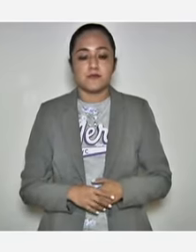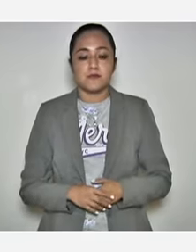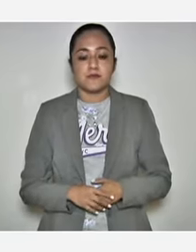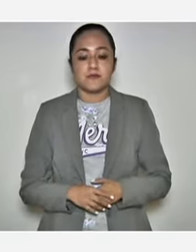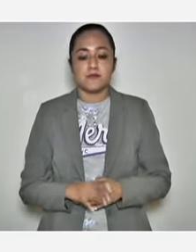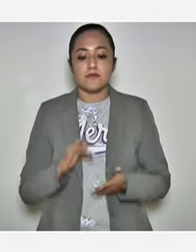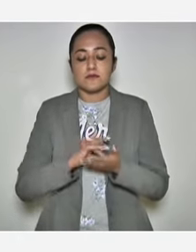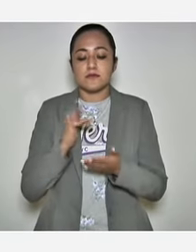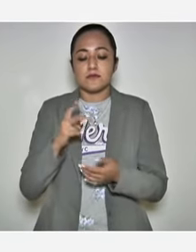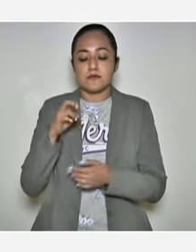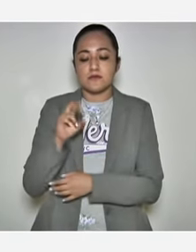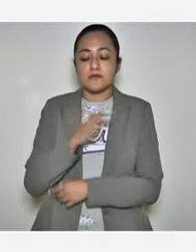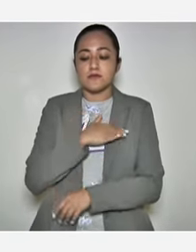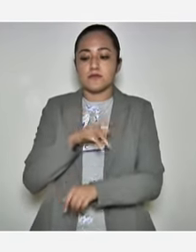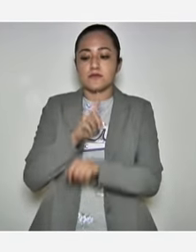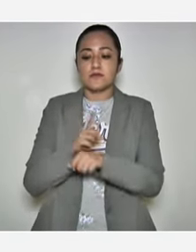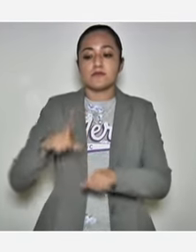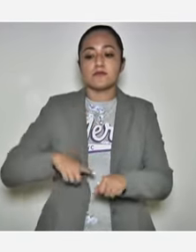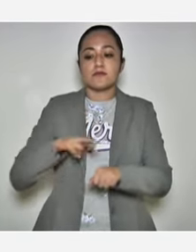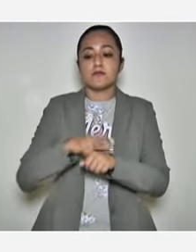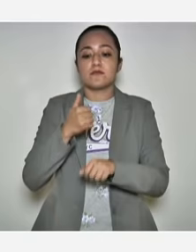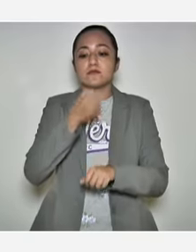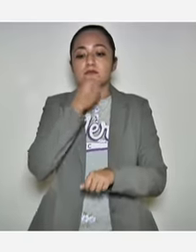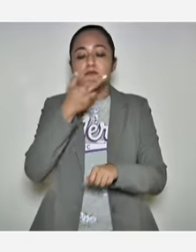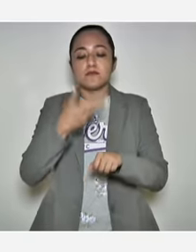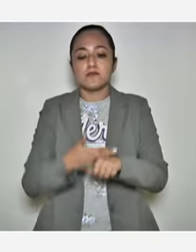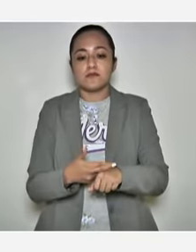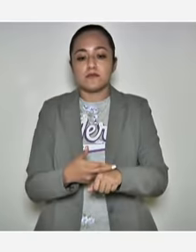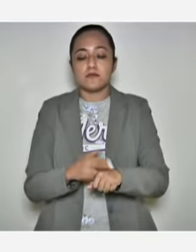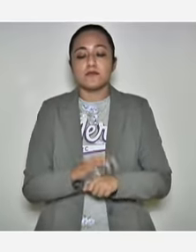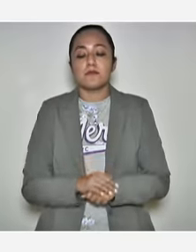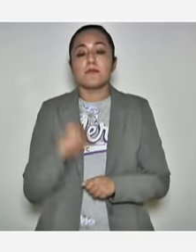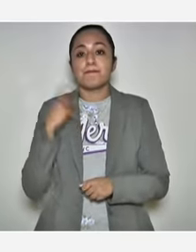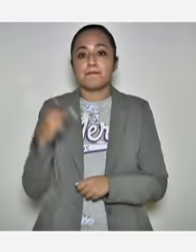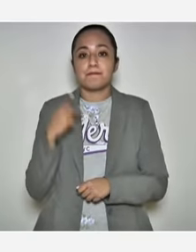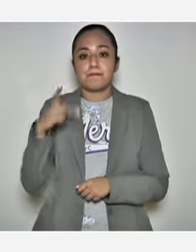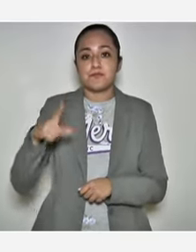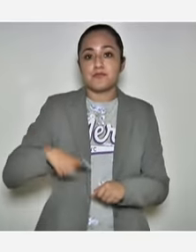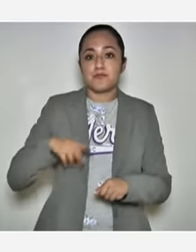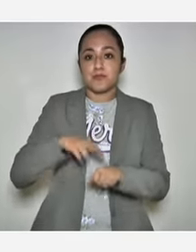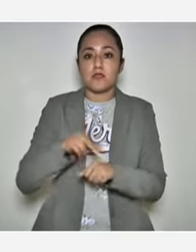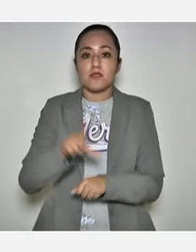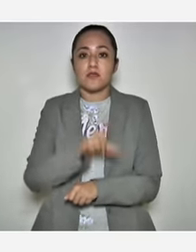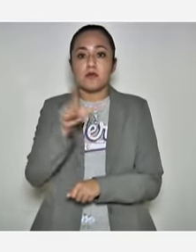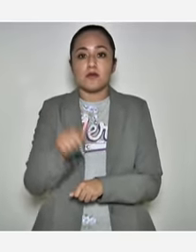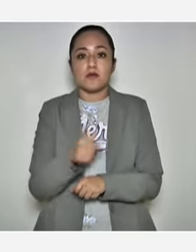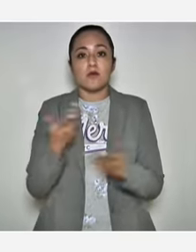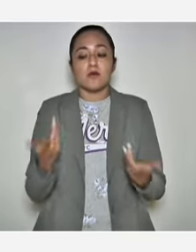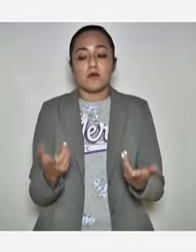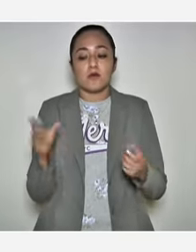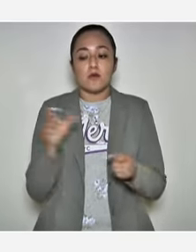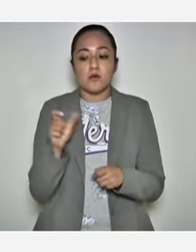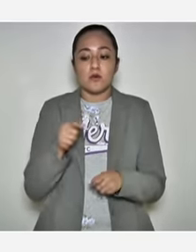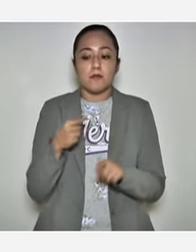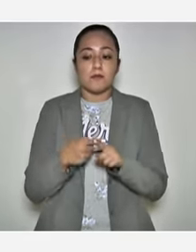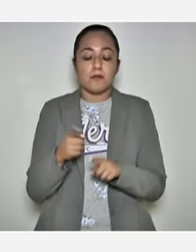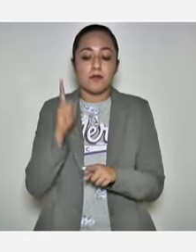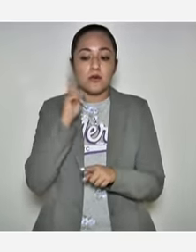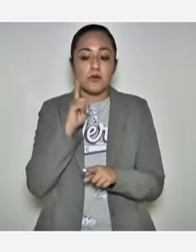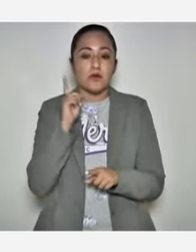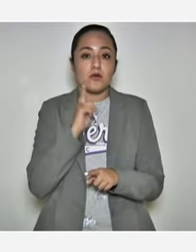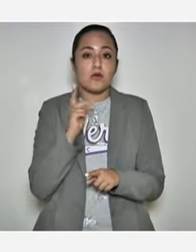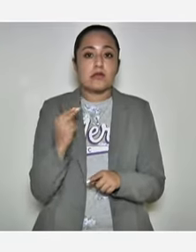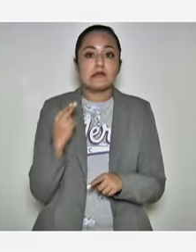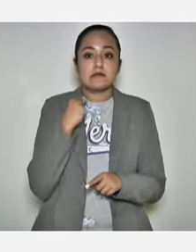Gracias, Vero. Buenos días al gobernador y a los secretarios. Preguntarle al gobernador, después del asesinato de una candidata de Movimiento